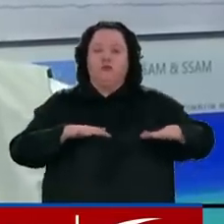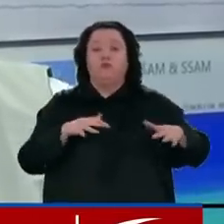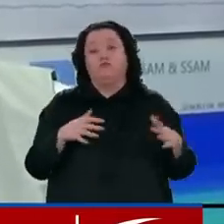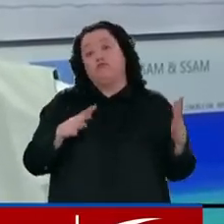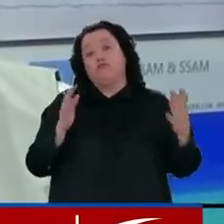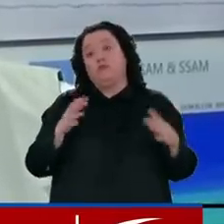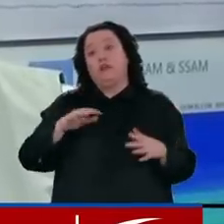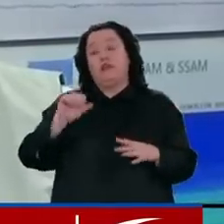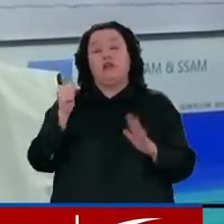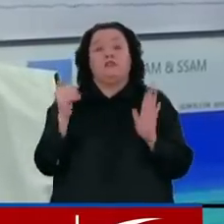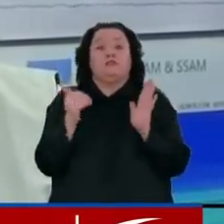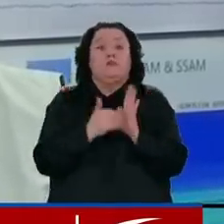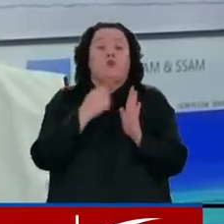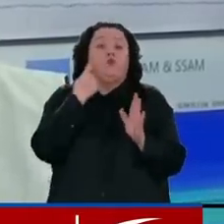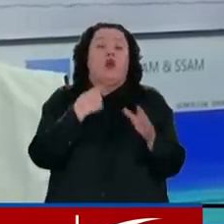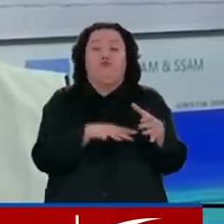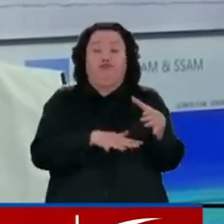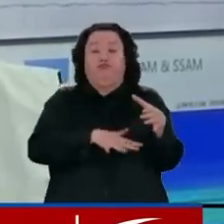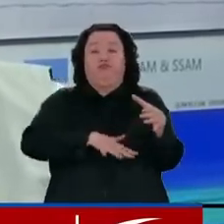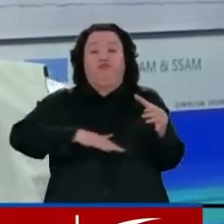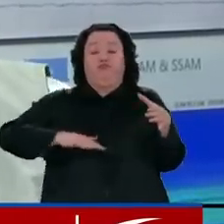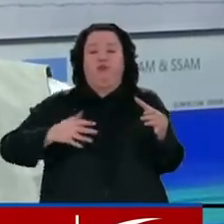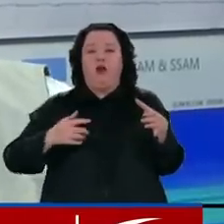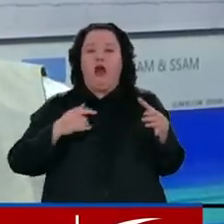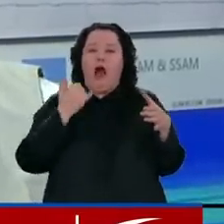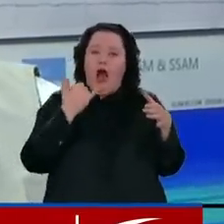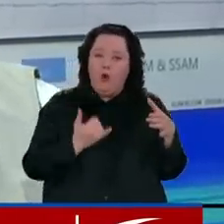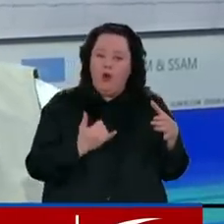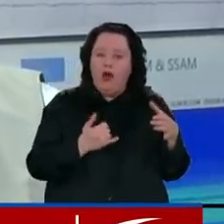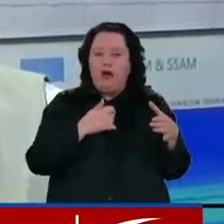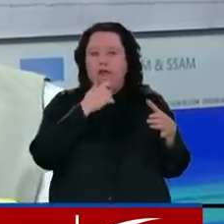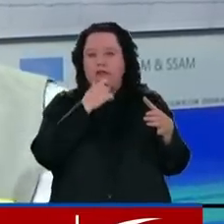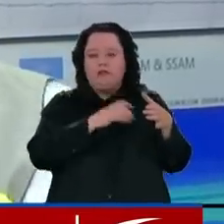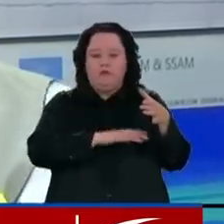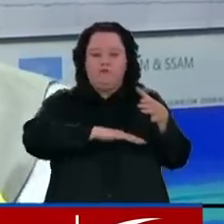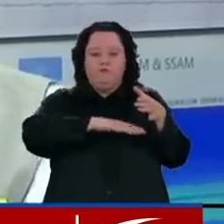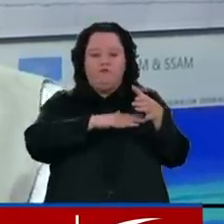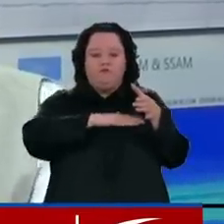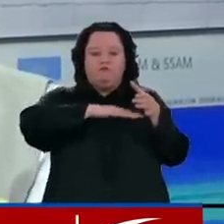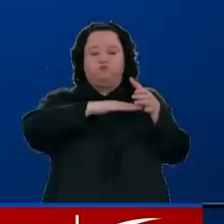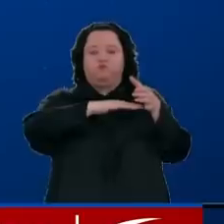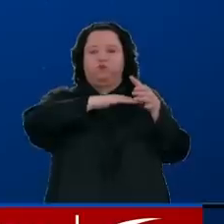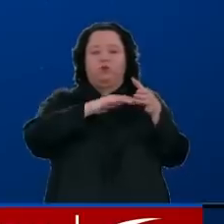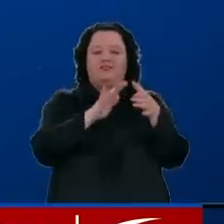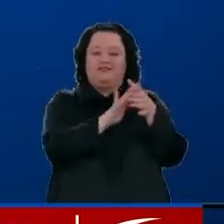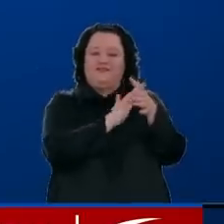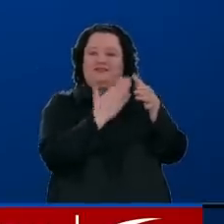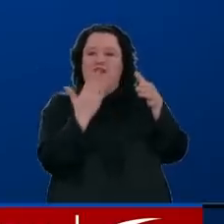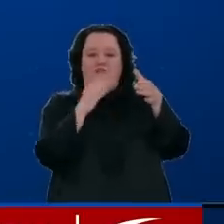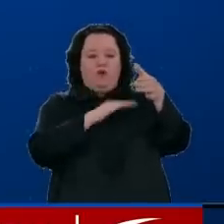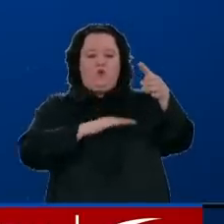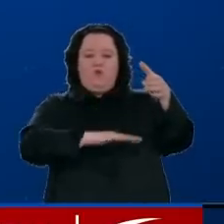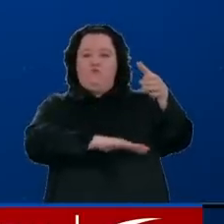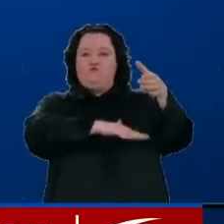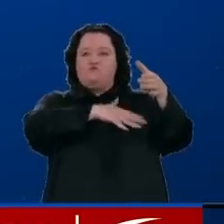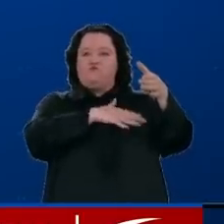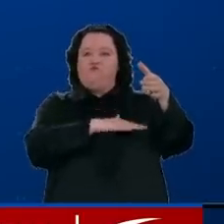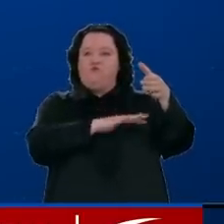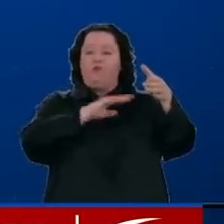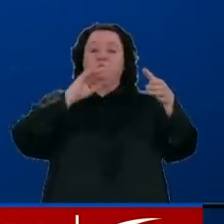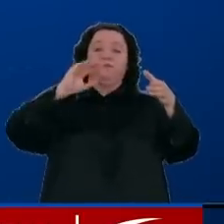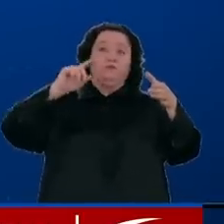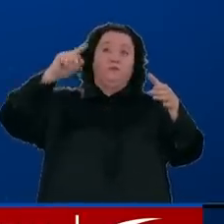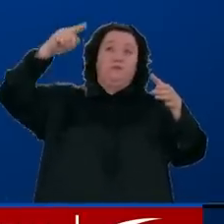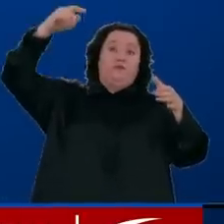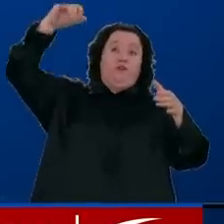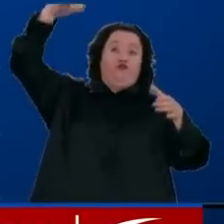tener más de 10.000 sismos en un solo día. Ahora está más cerca al volcán, está ahí en el cráter debajo. La visualización desde un